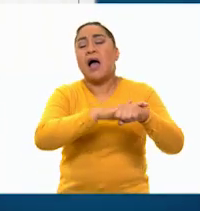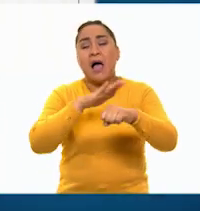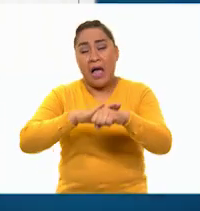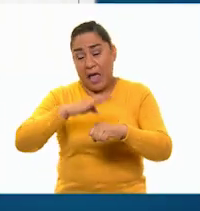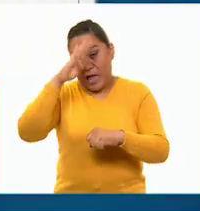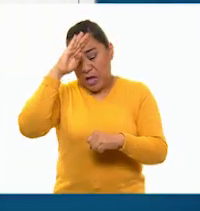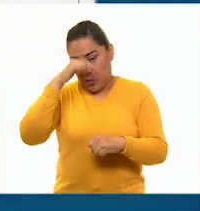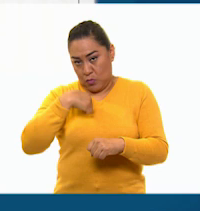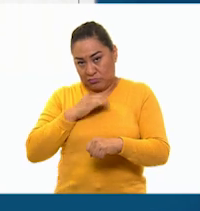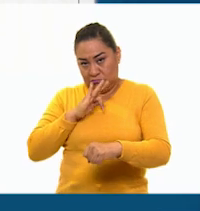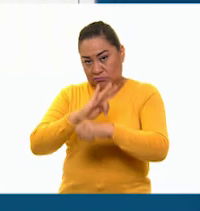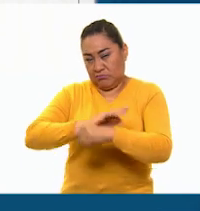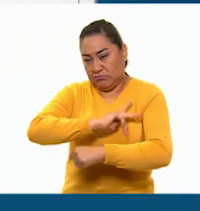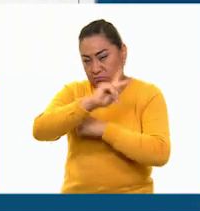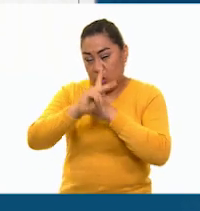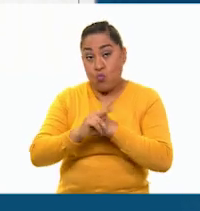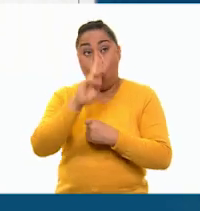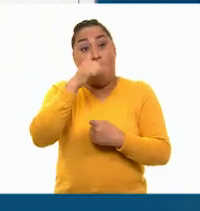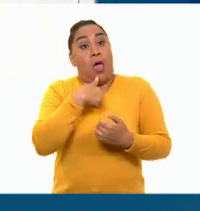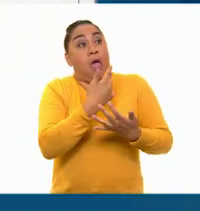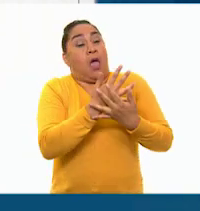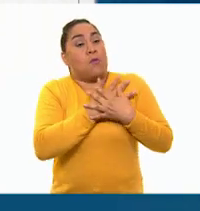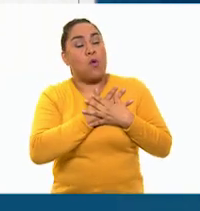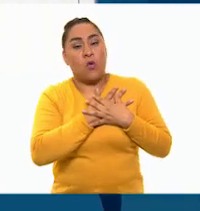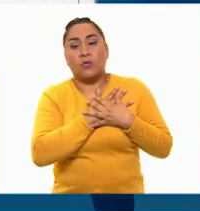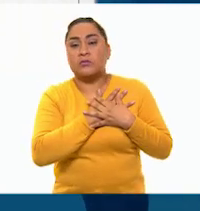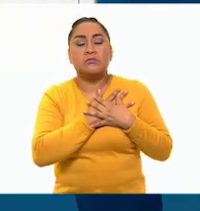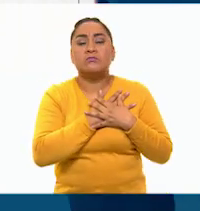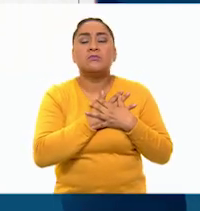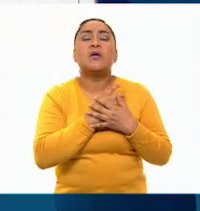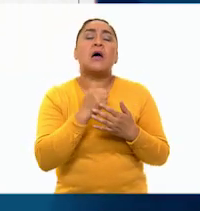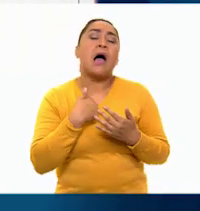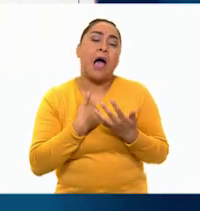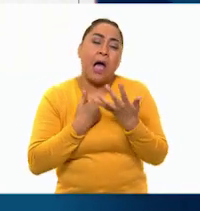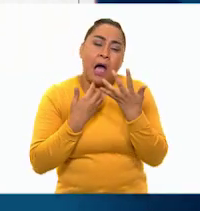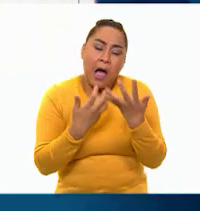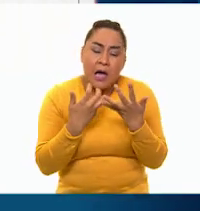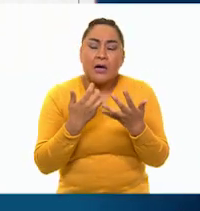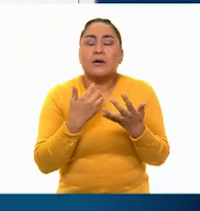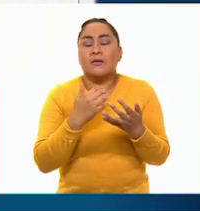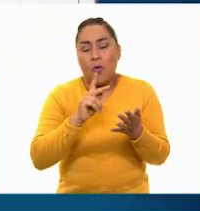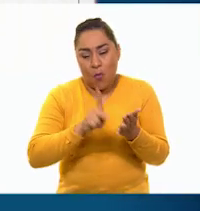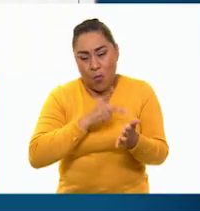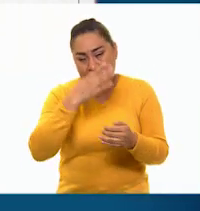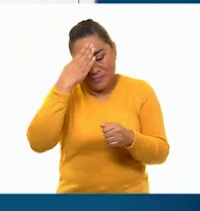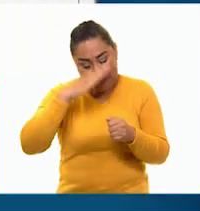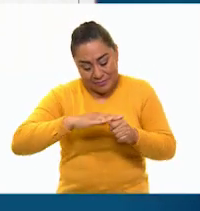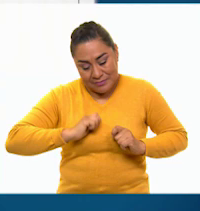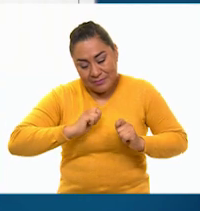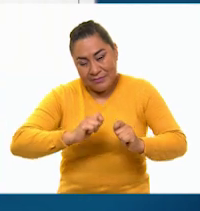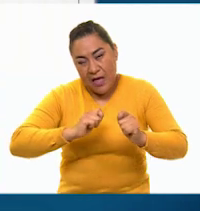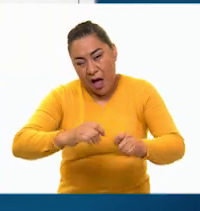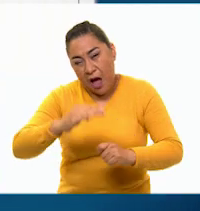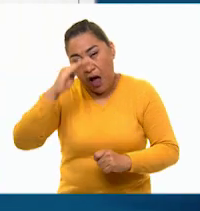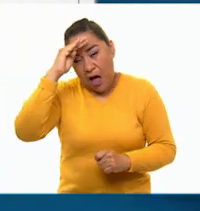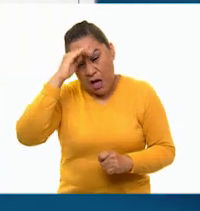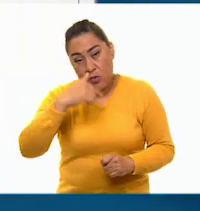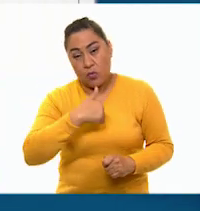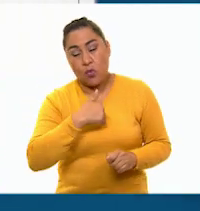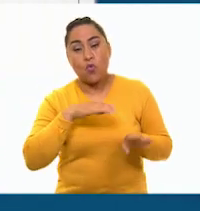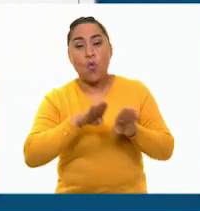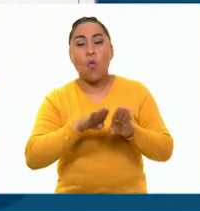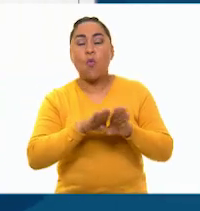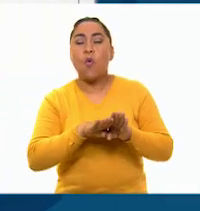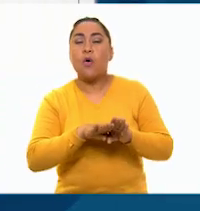de que mi patriotismo tuvo por origen el amor no es otro que el justo deseo de que mi memoria no pase a mis nietos con la fea nota de haber yo sido